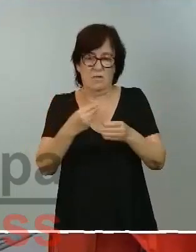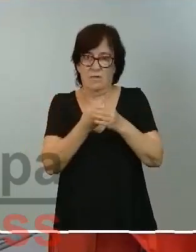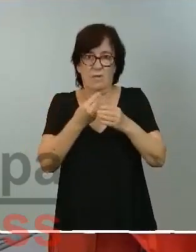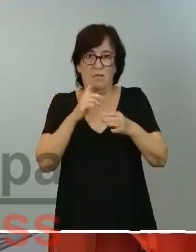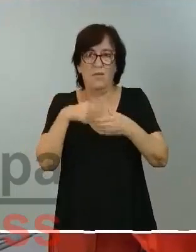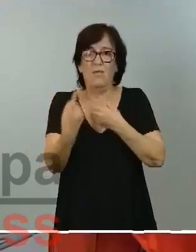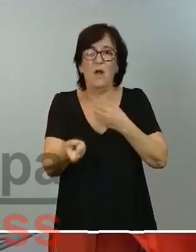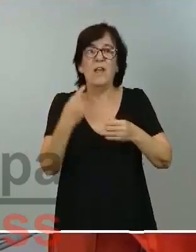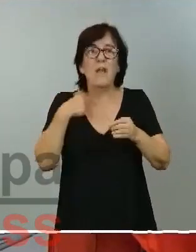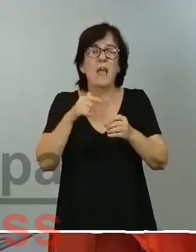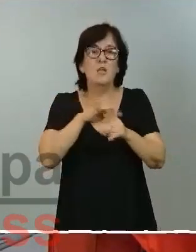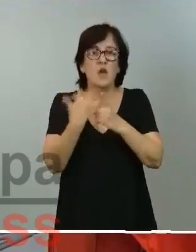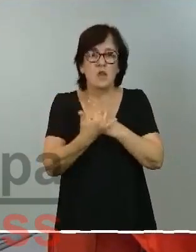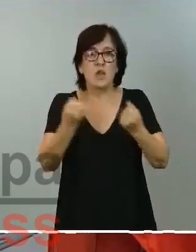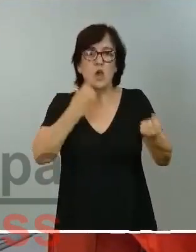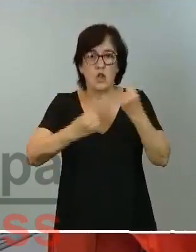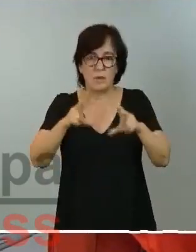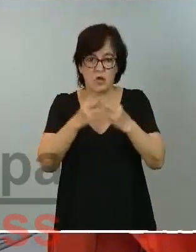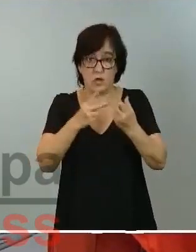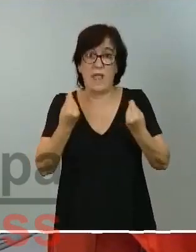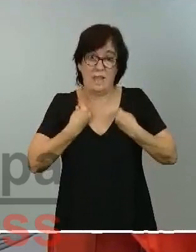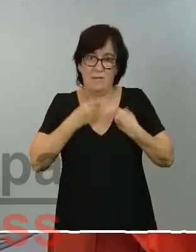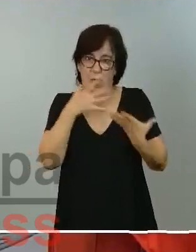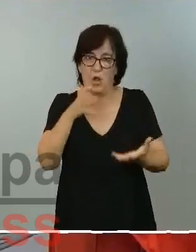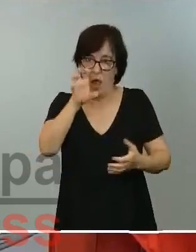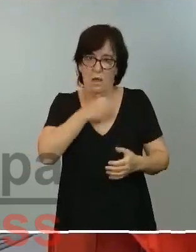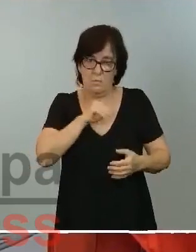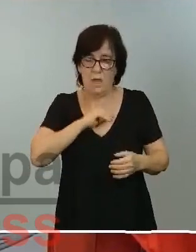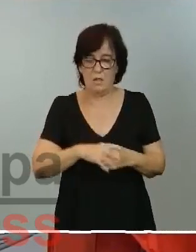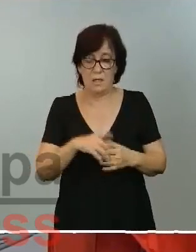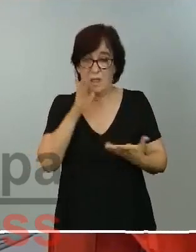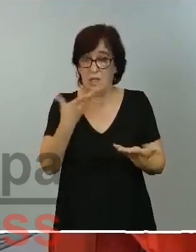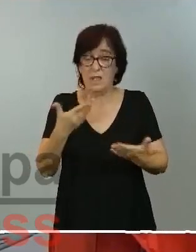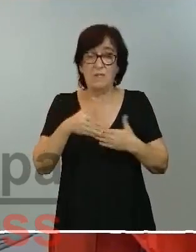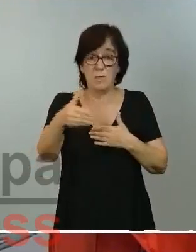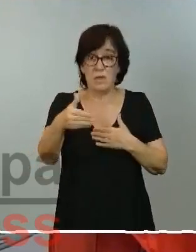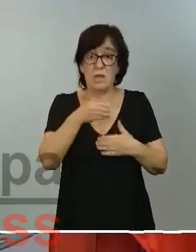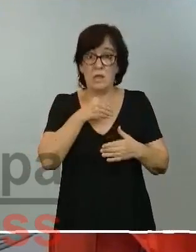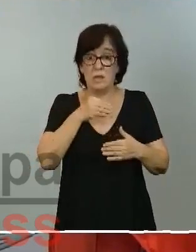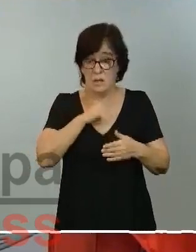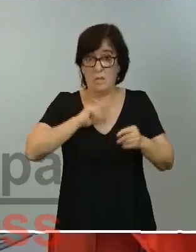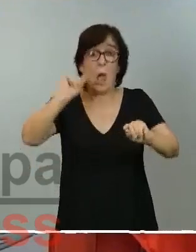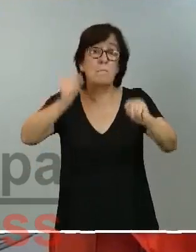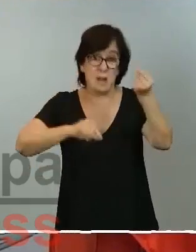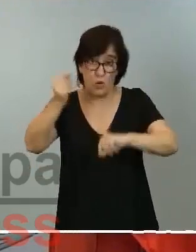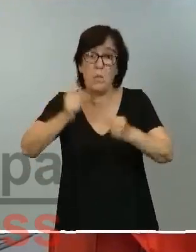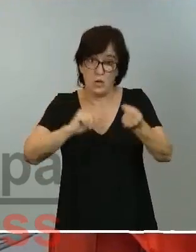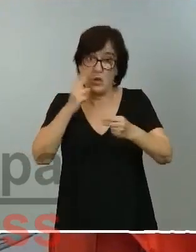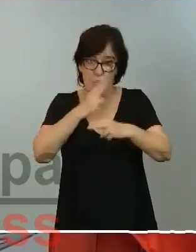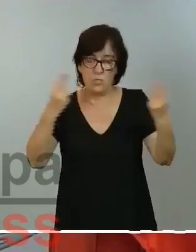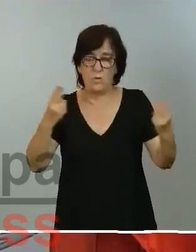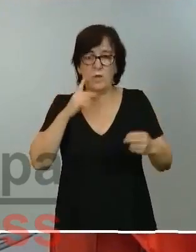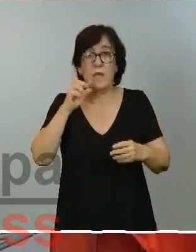que vive nuestro país. Y este futuro de España que pasa por estas nuevas cuentas públicas también pasa por Europa